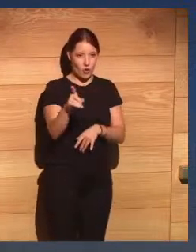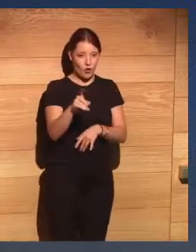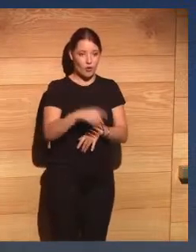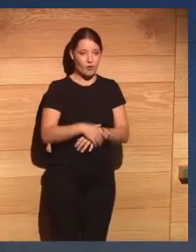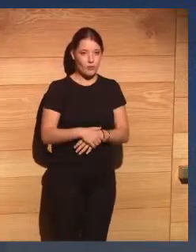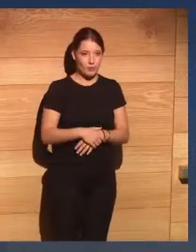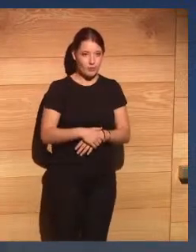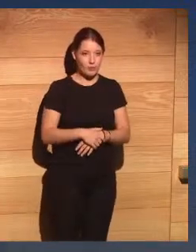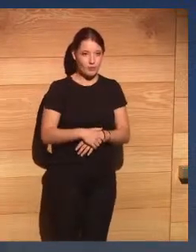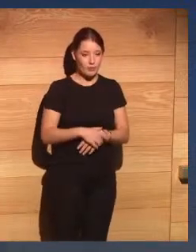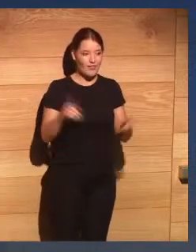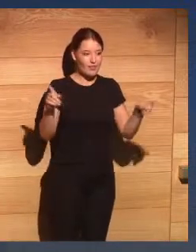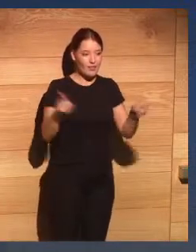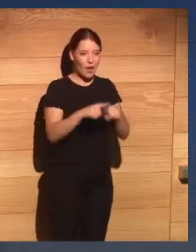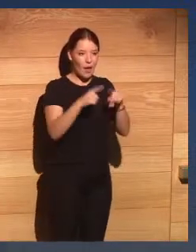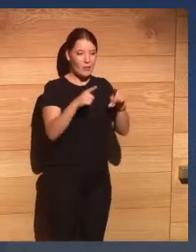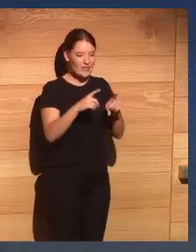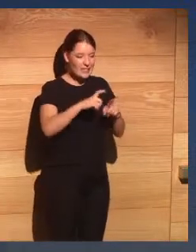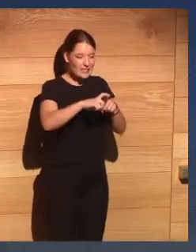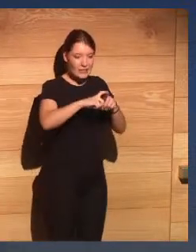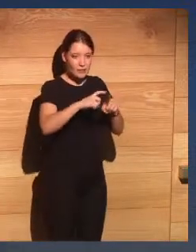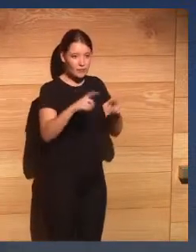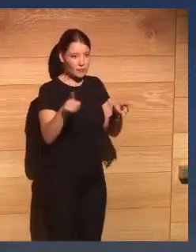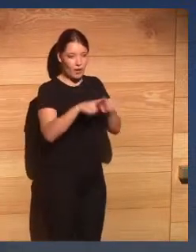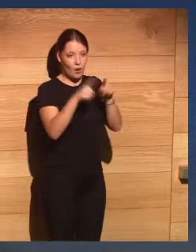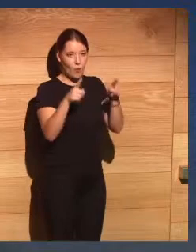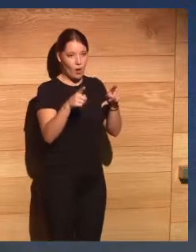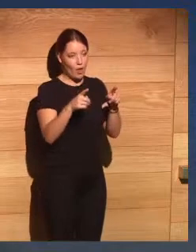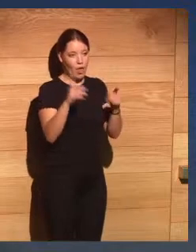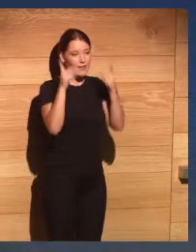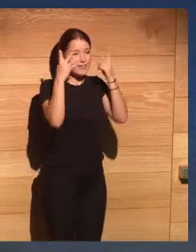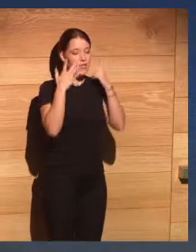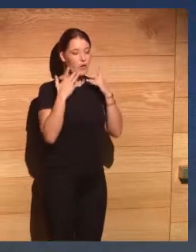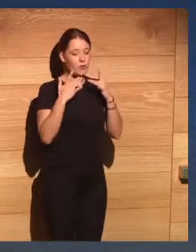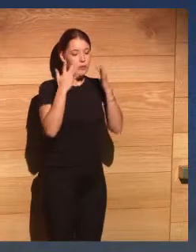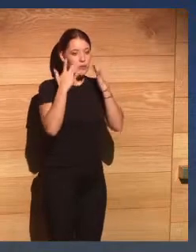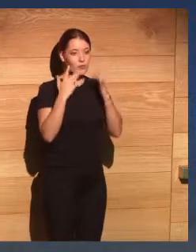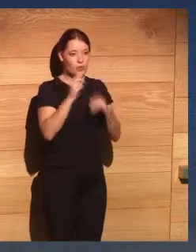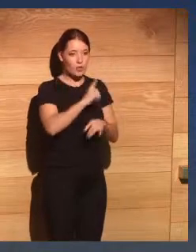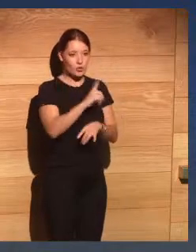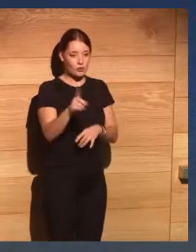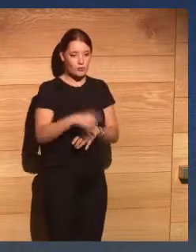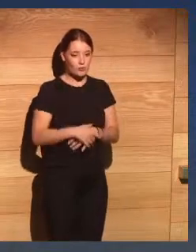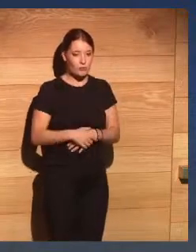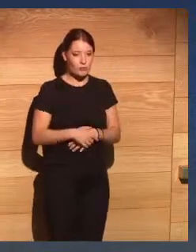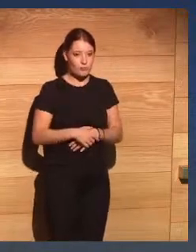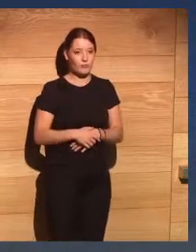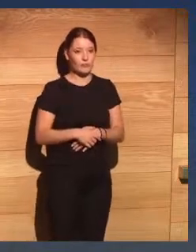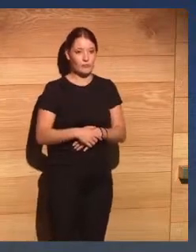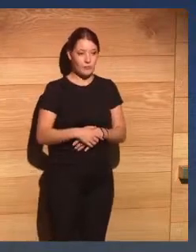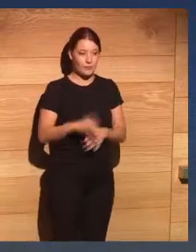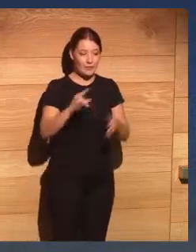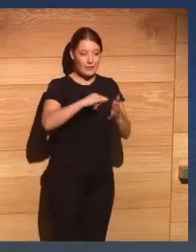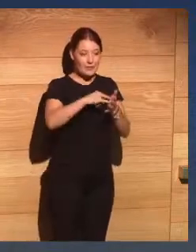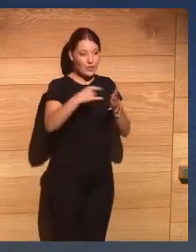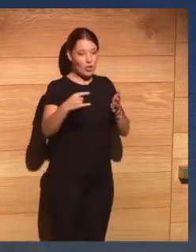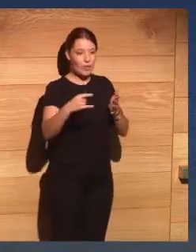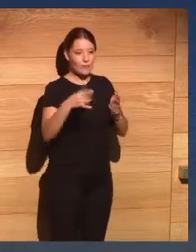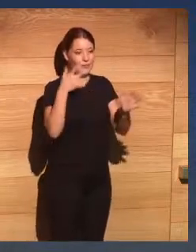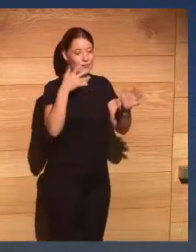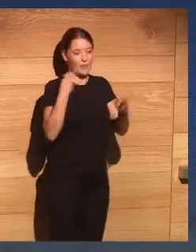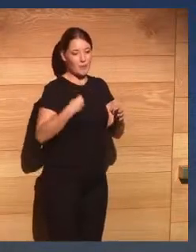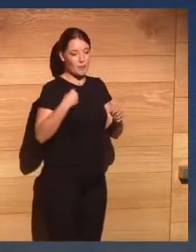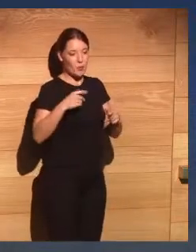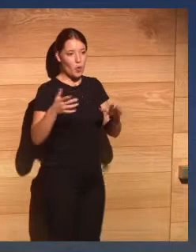antropológicamente y sus efectos no están predeterminados que las opciones tecnológicas son siempre opciones sociales